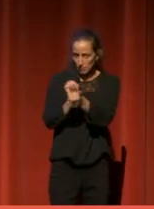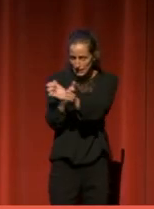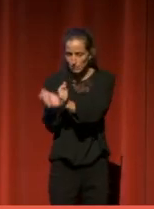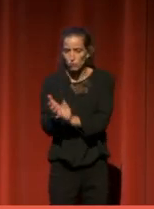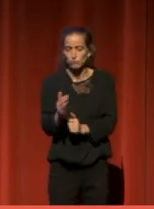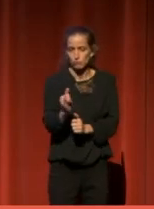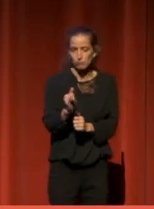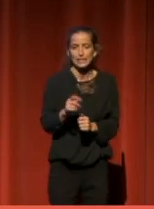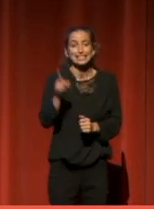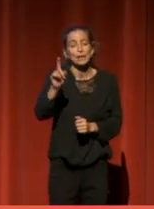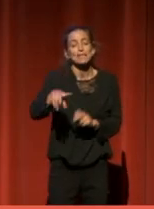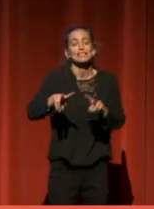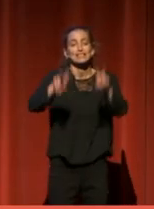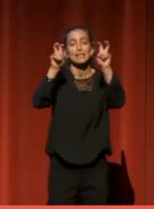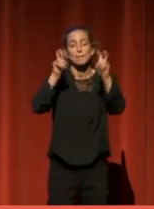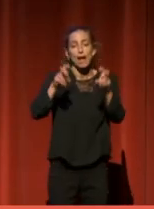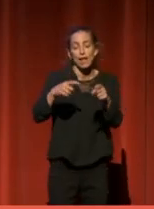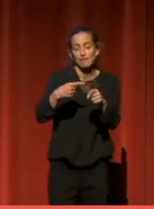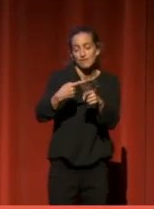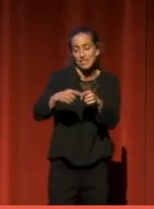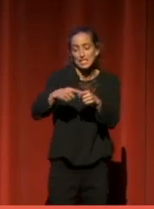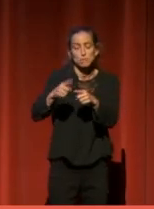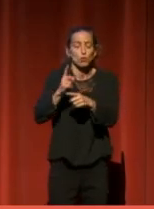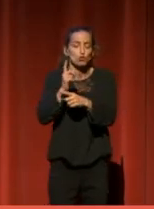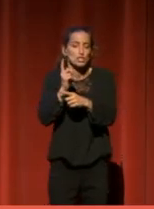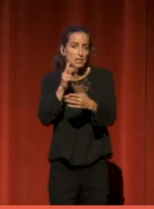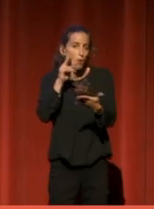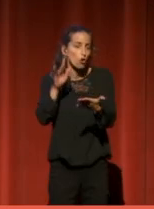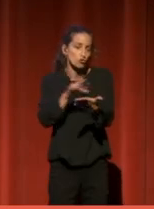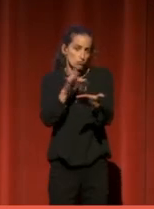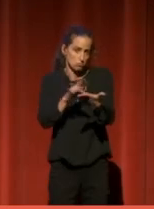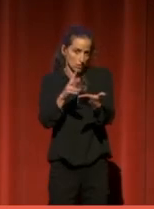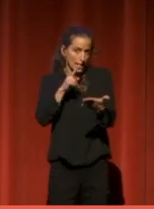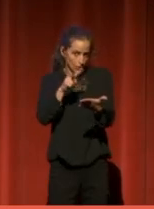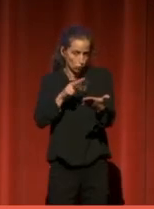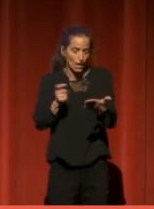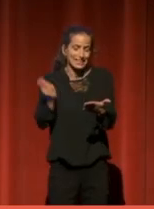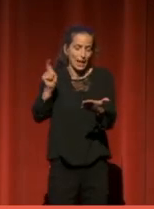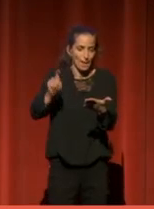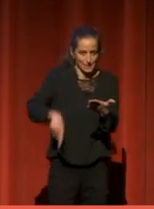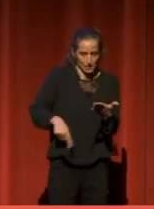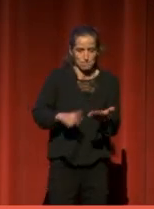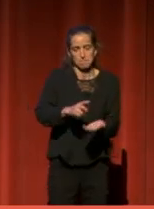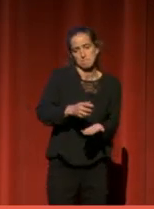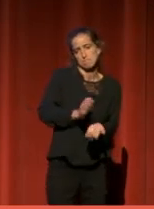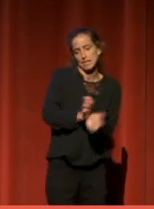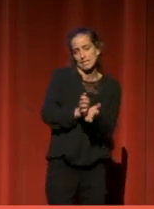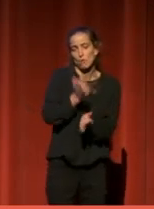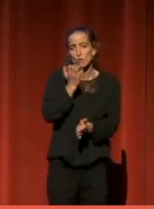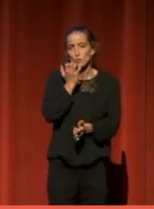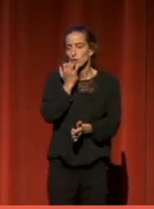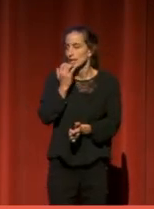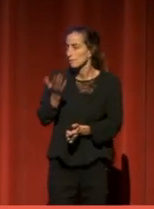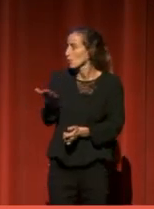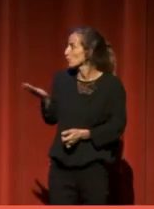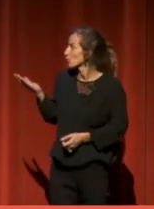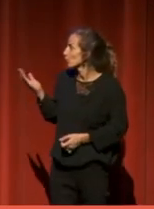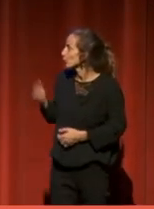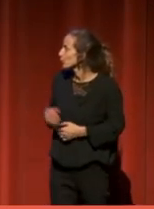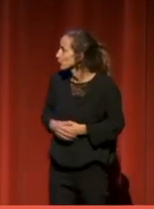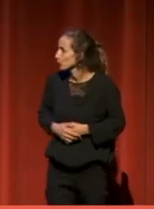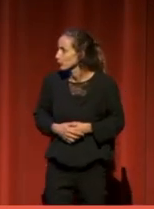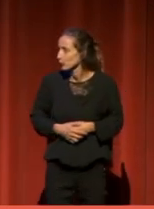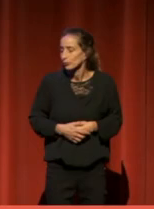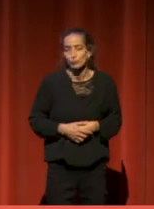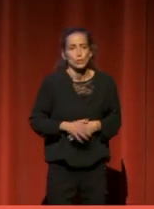el préstamo de los dispositivos de lectura. Por poner un ejemplo cercano, este es E-Biblio, que se lanza en el